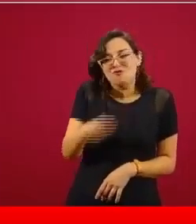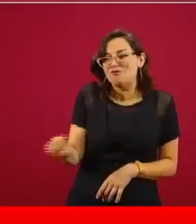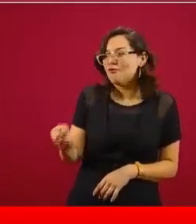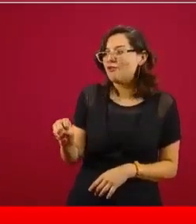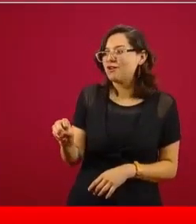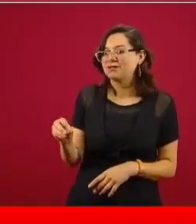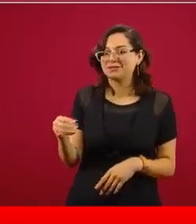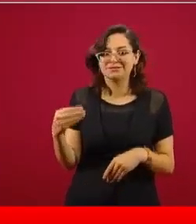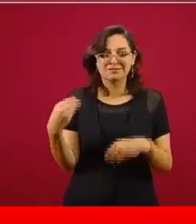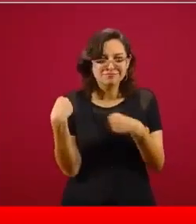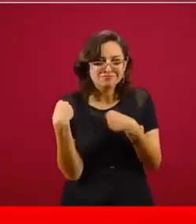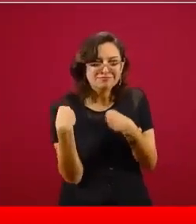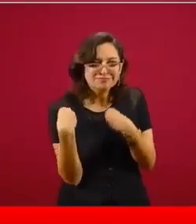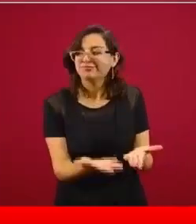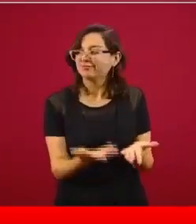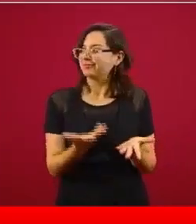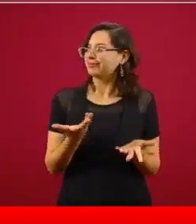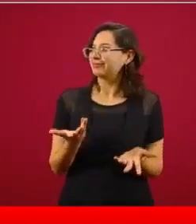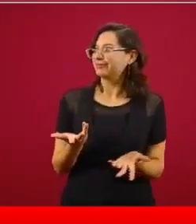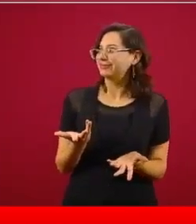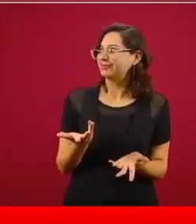Pero fíjense la hipocresía,